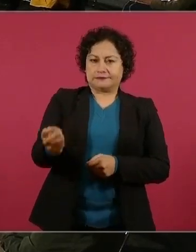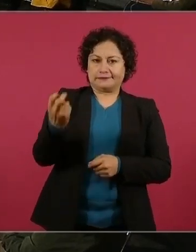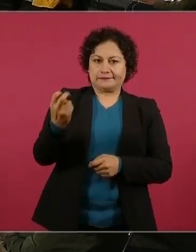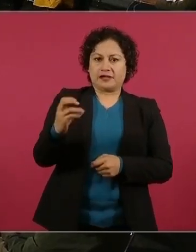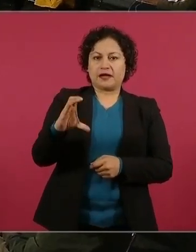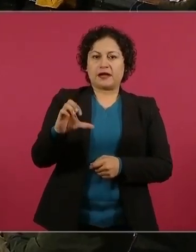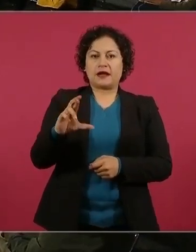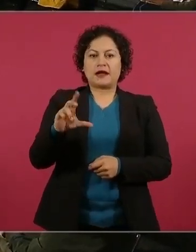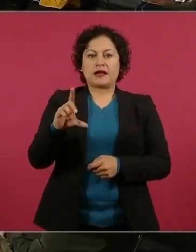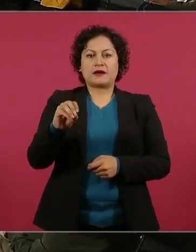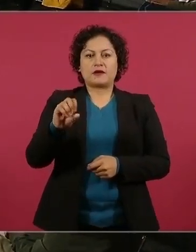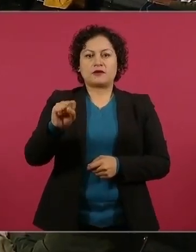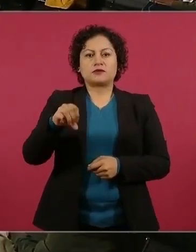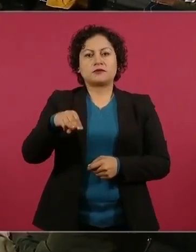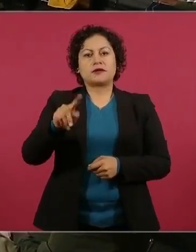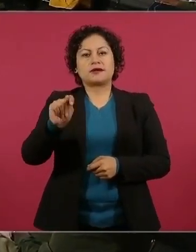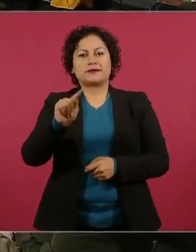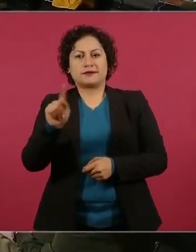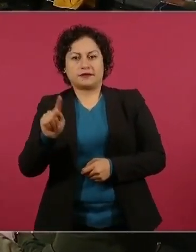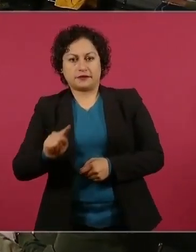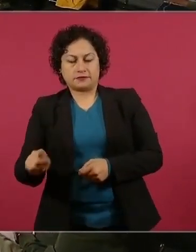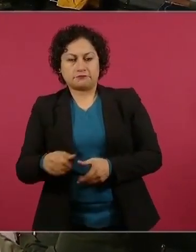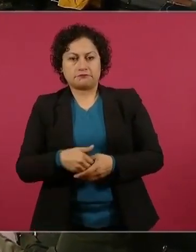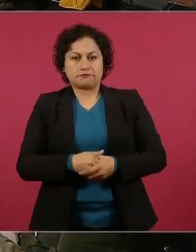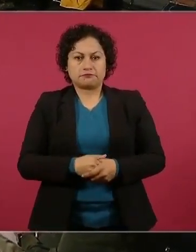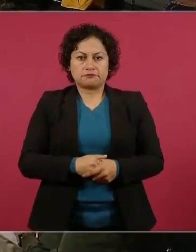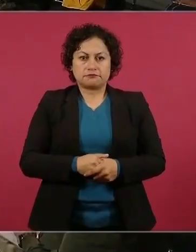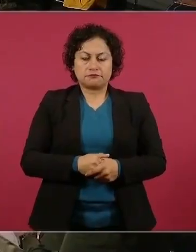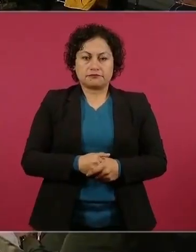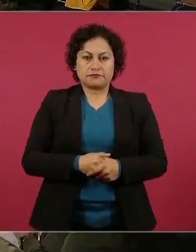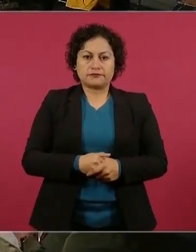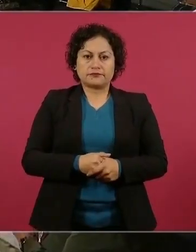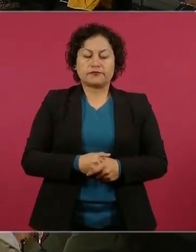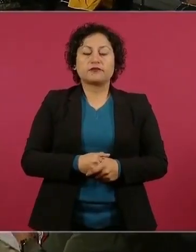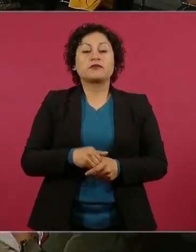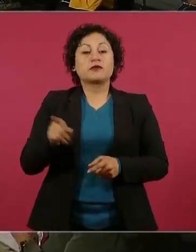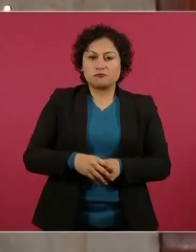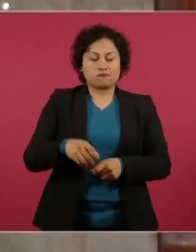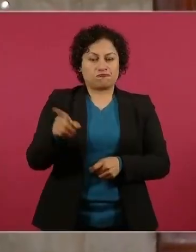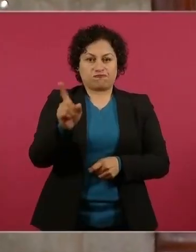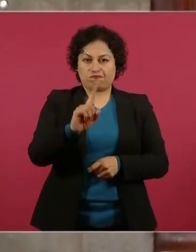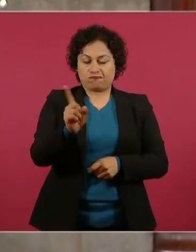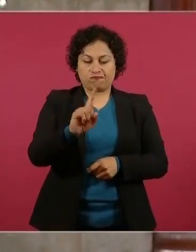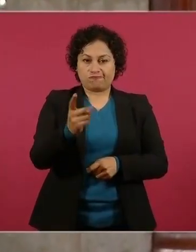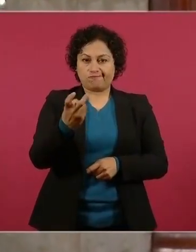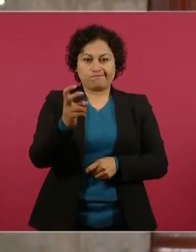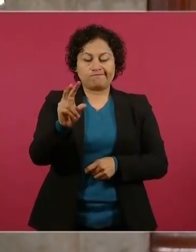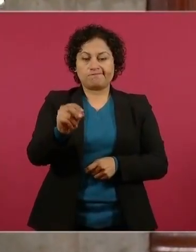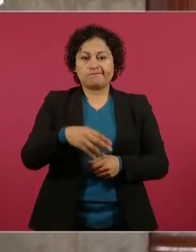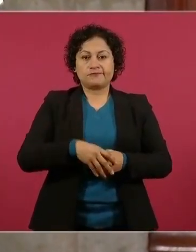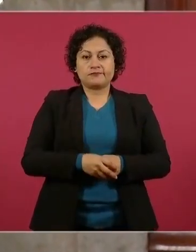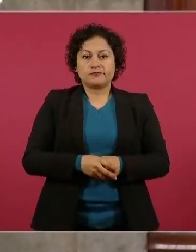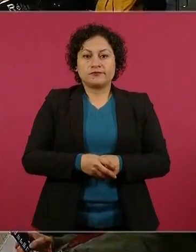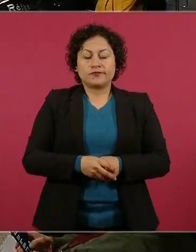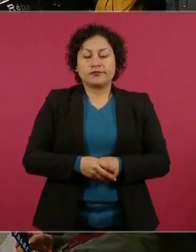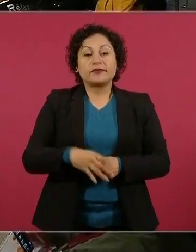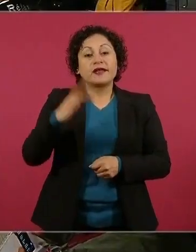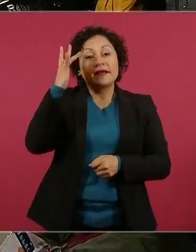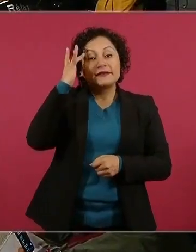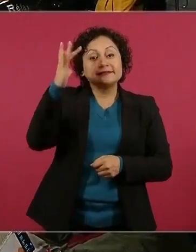al nuevo municipio de San Quintín,